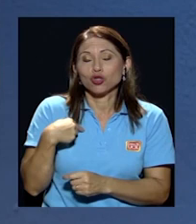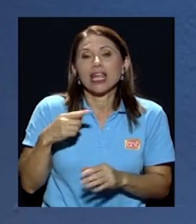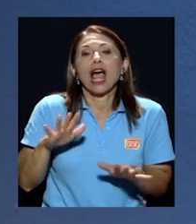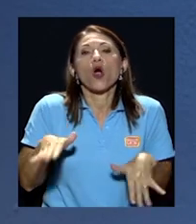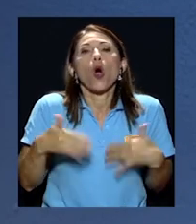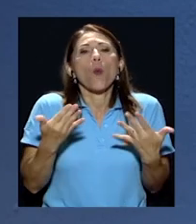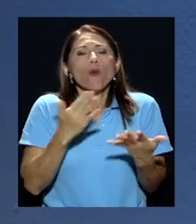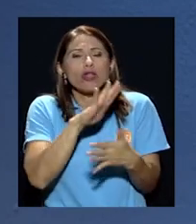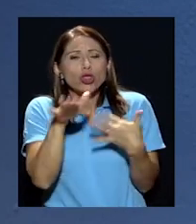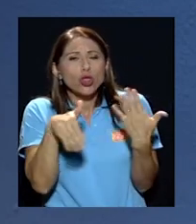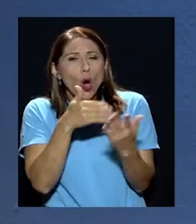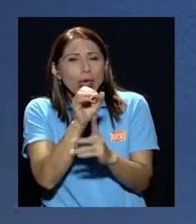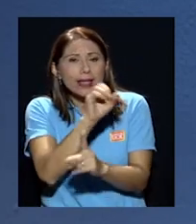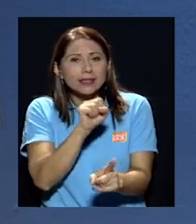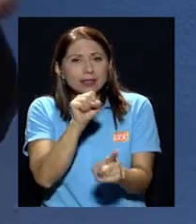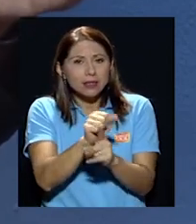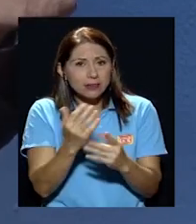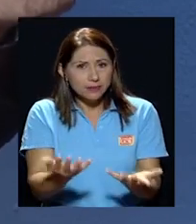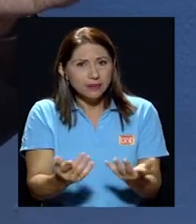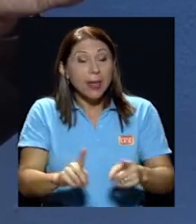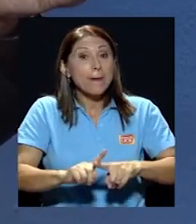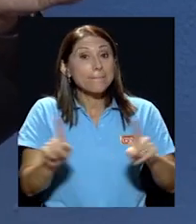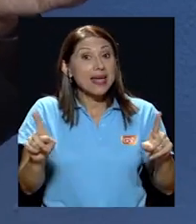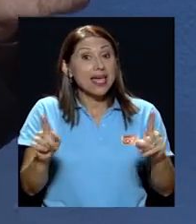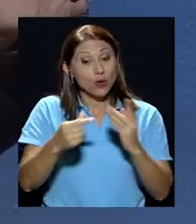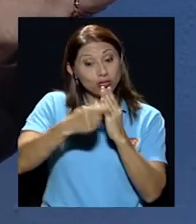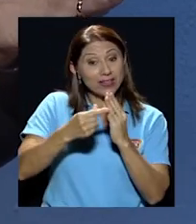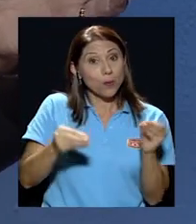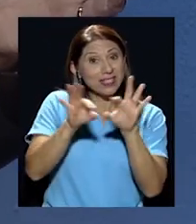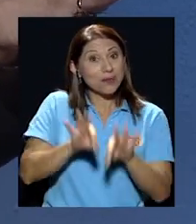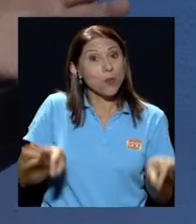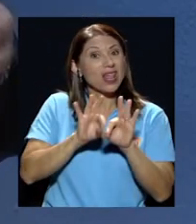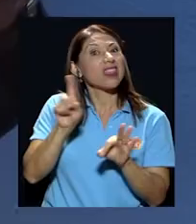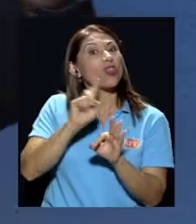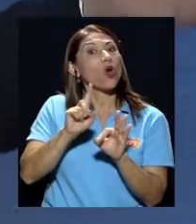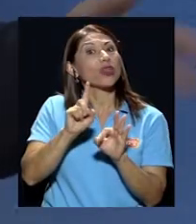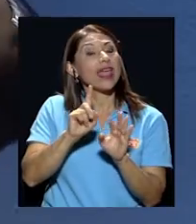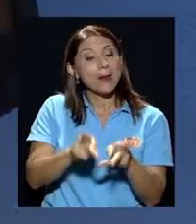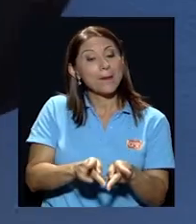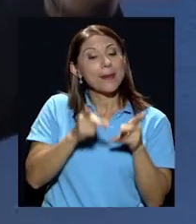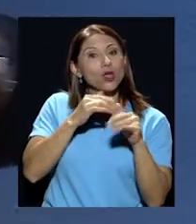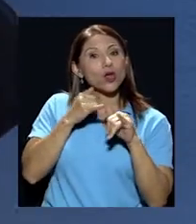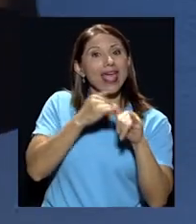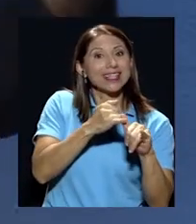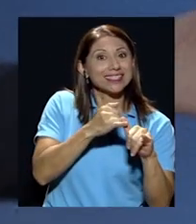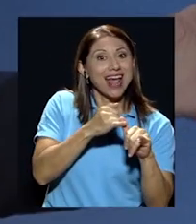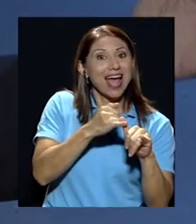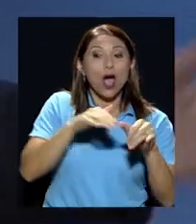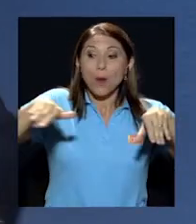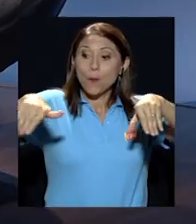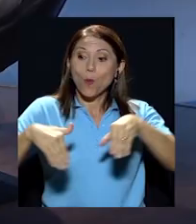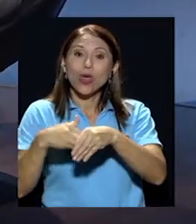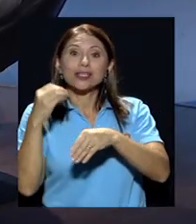entuerto pero el suplemento más importante salió en la extra las bodas de don Oscar y sus hijos salen en la